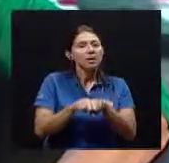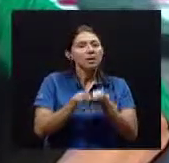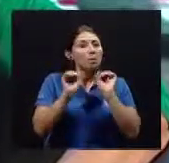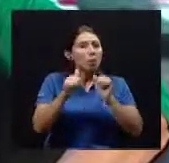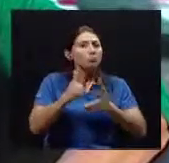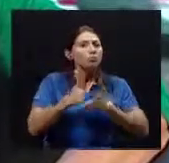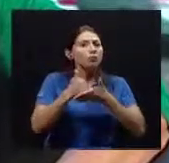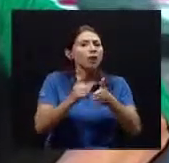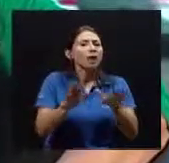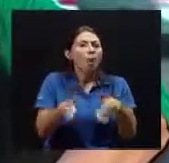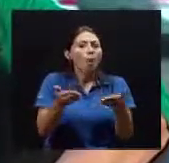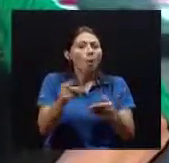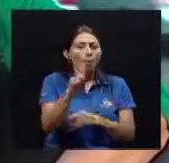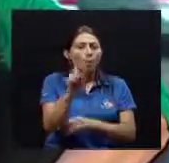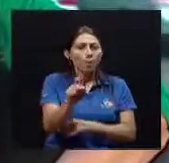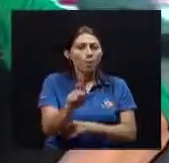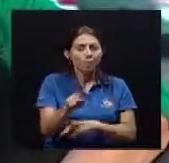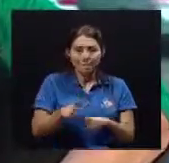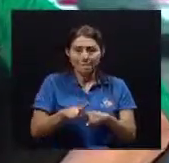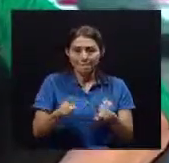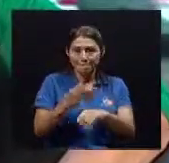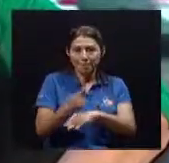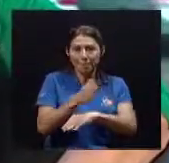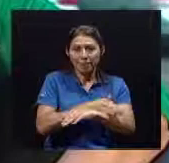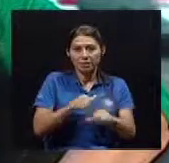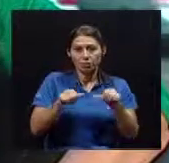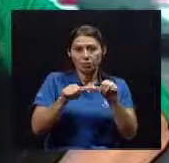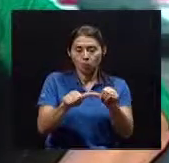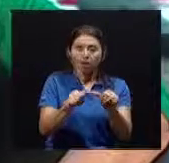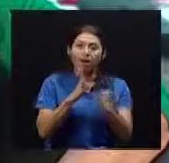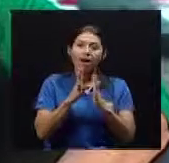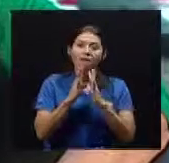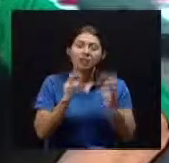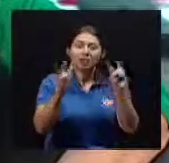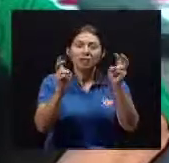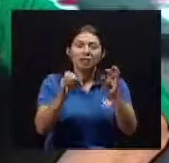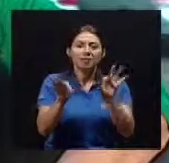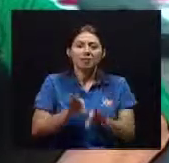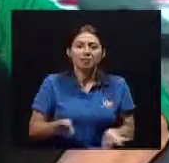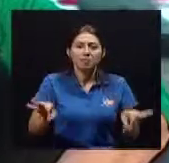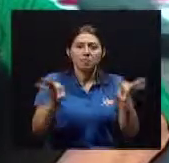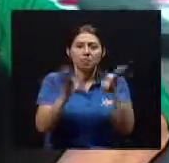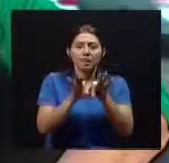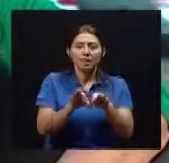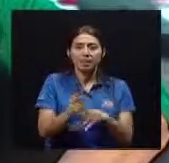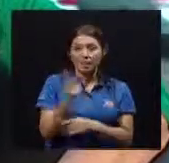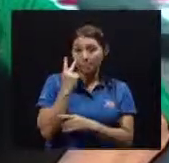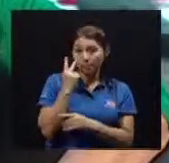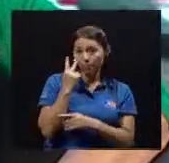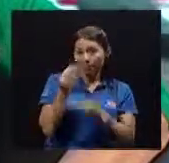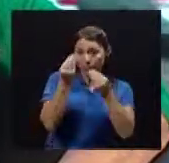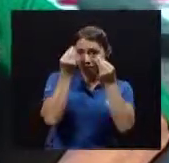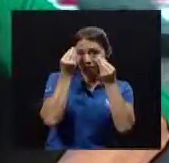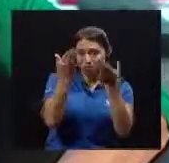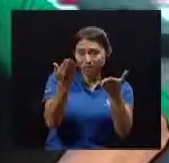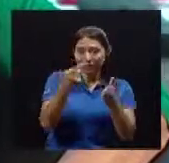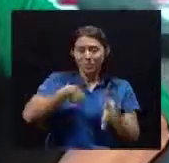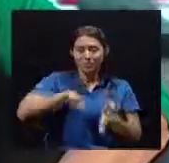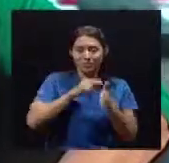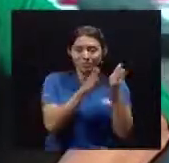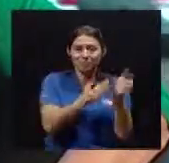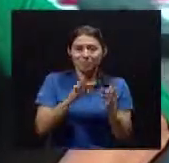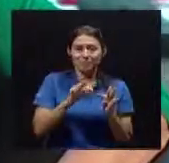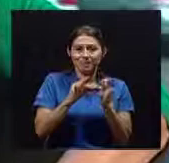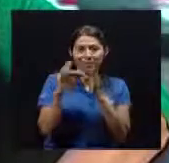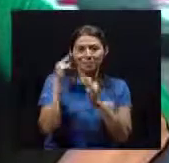Ayudarles Pero antes de continuar Con este tema Tan importante Vamos a ver Una información Que les hemos